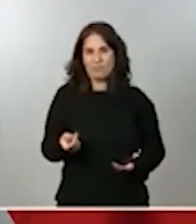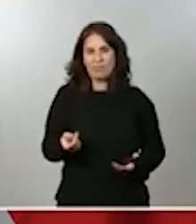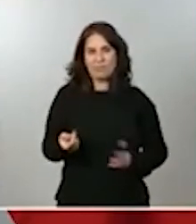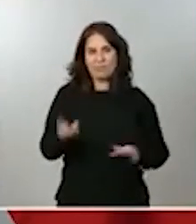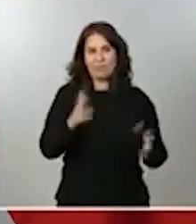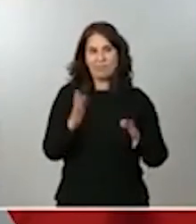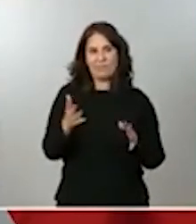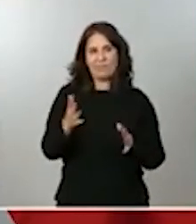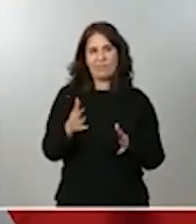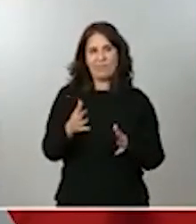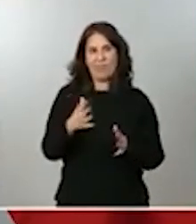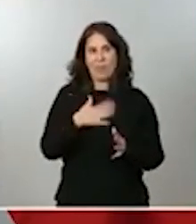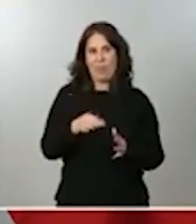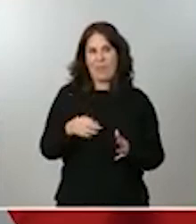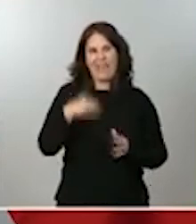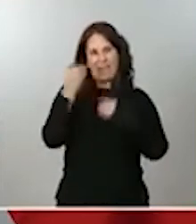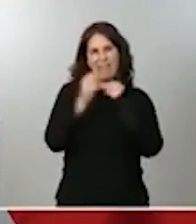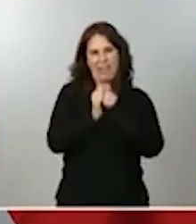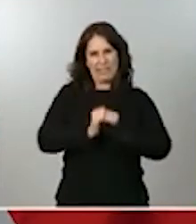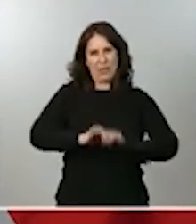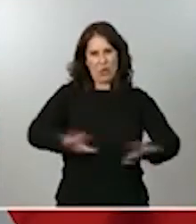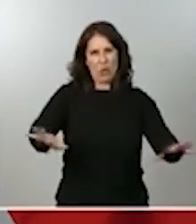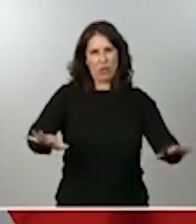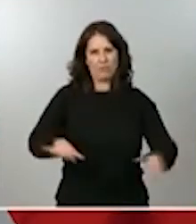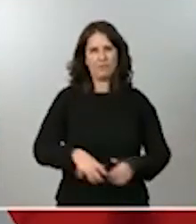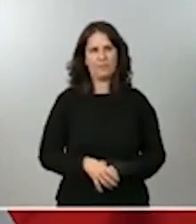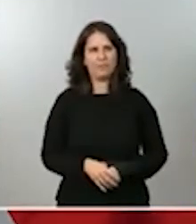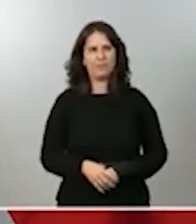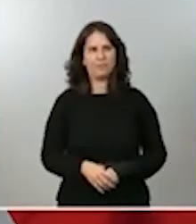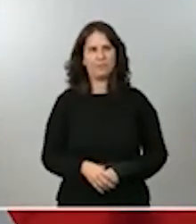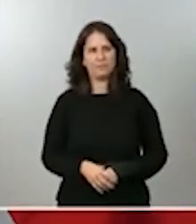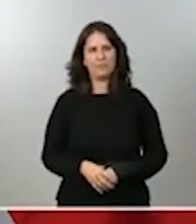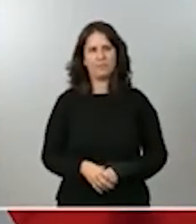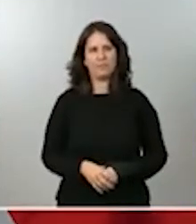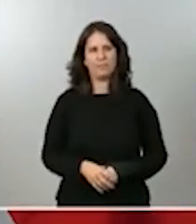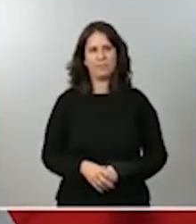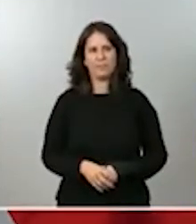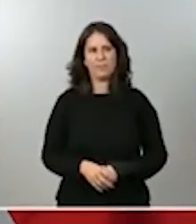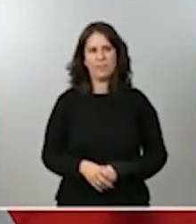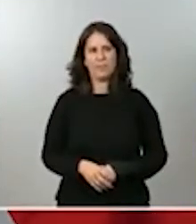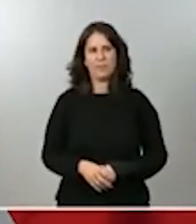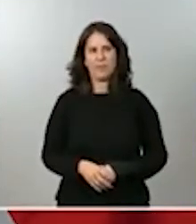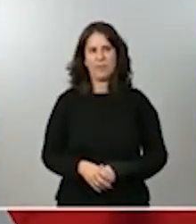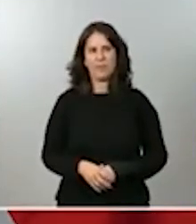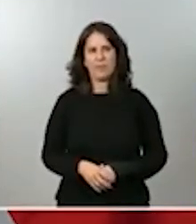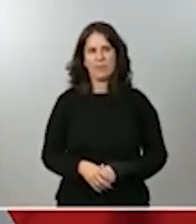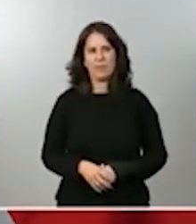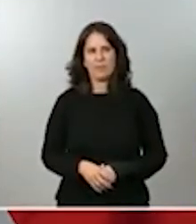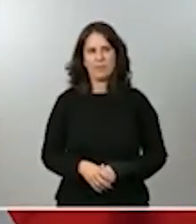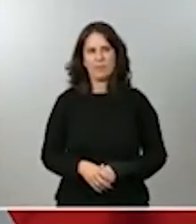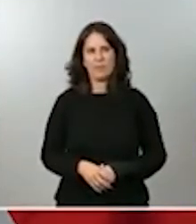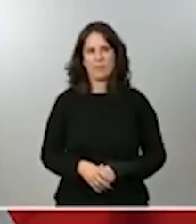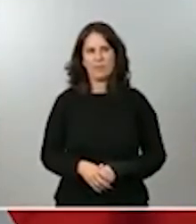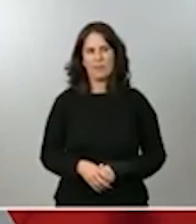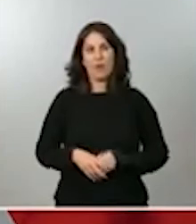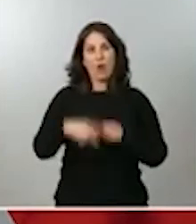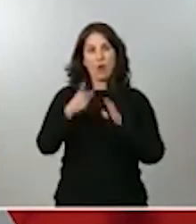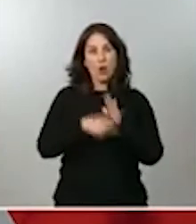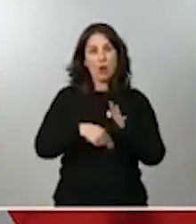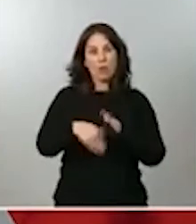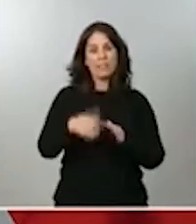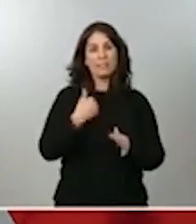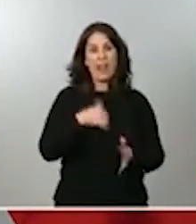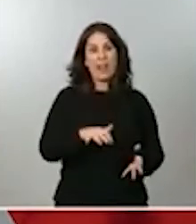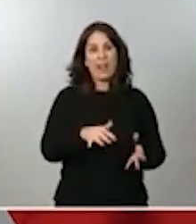reflexiones de este calado. Pero a medida que despleguemos las normas sí podremos contener datos